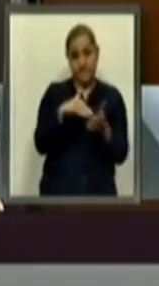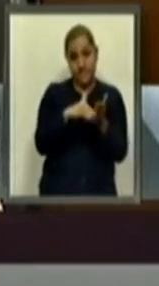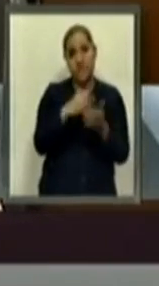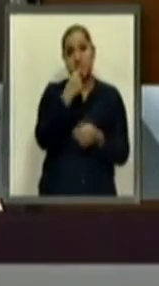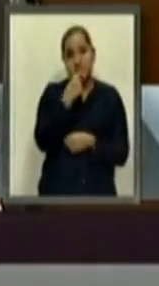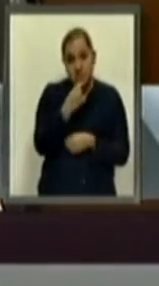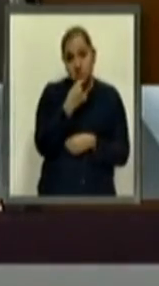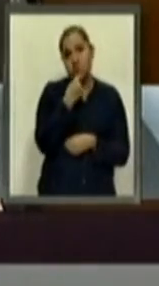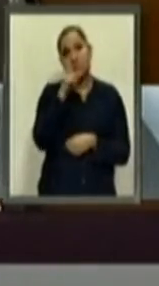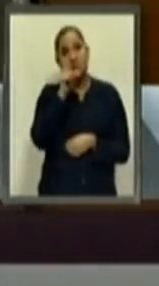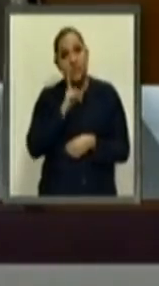país. Por su atención, muchas gracias.